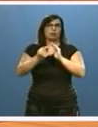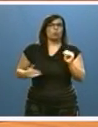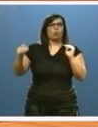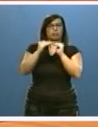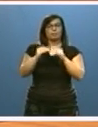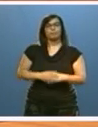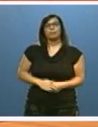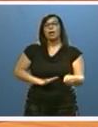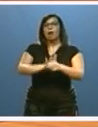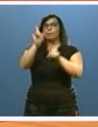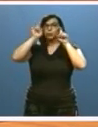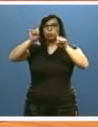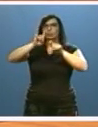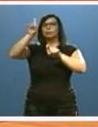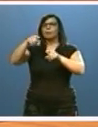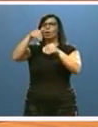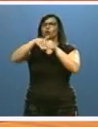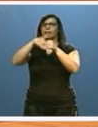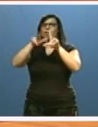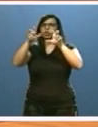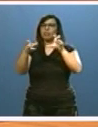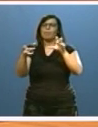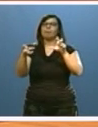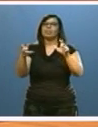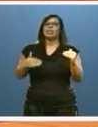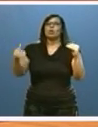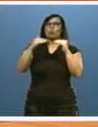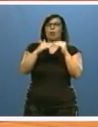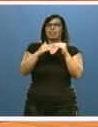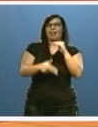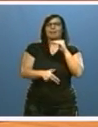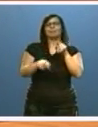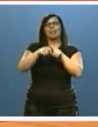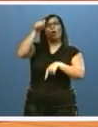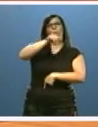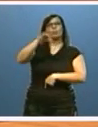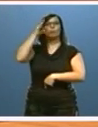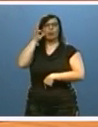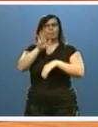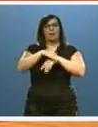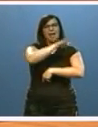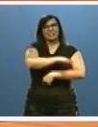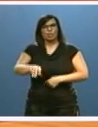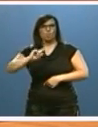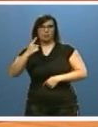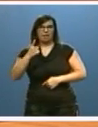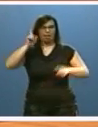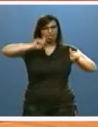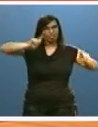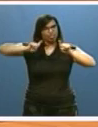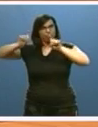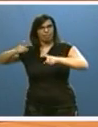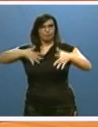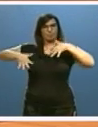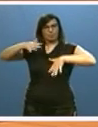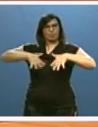educativo vamos a incluir nuevos contenidos en materia de igualdad de género en el currículo de primaria y en los próximos 12 meses aprobaremos la Agenda para